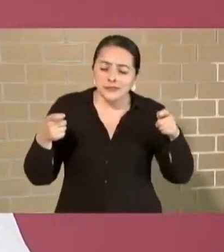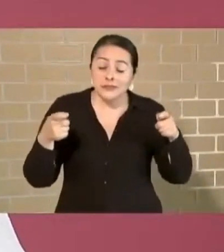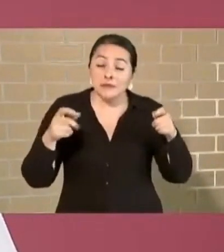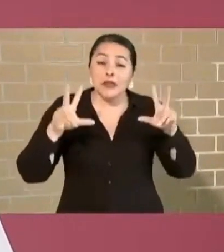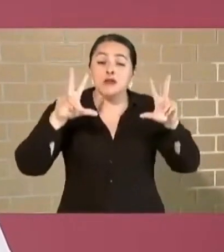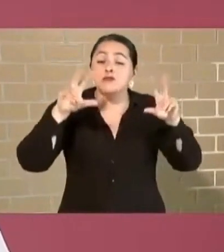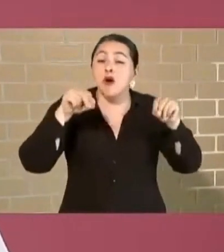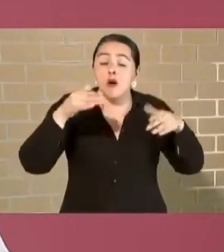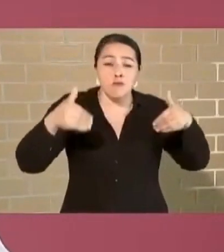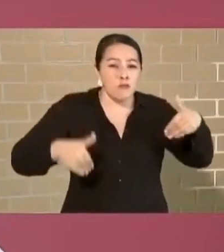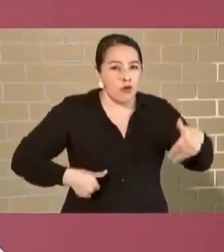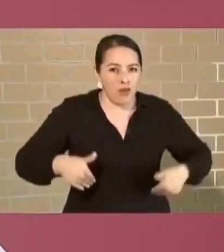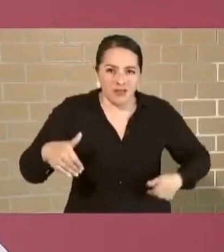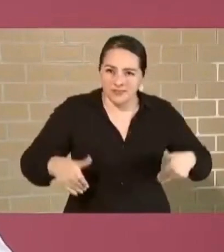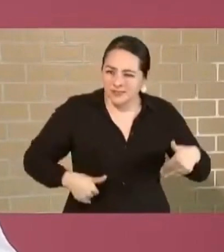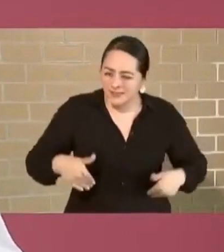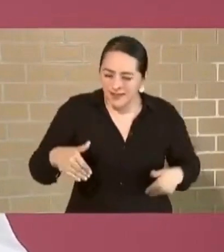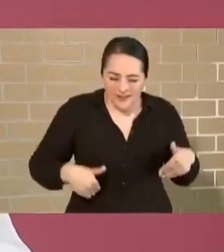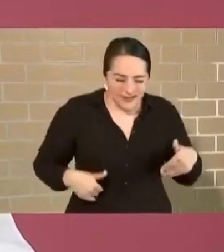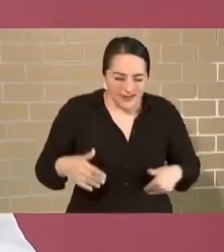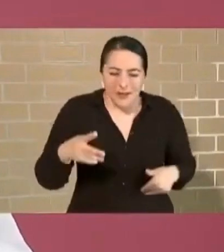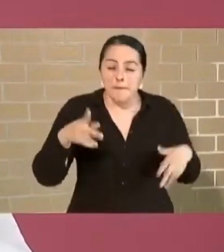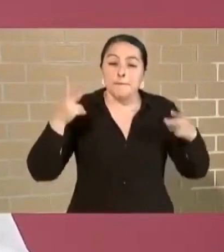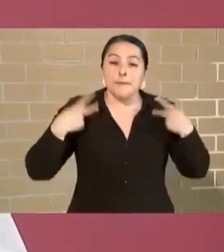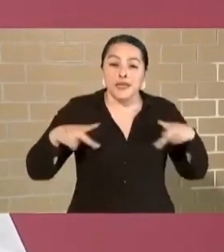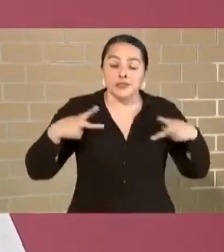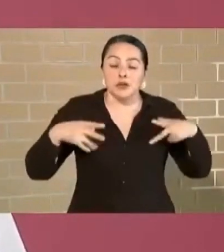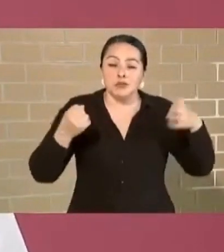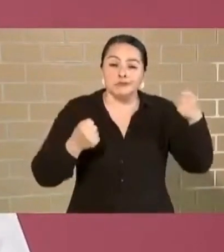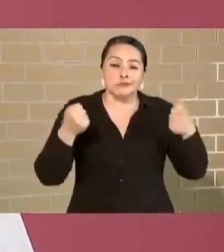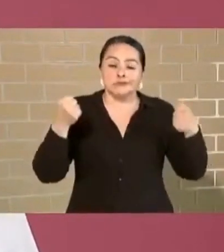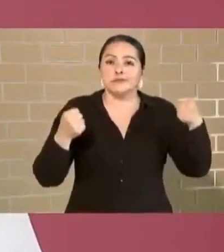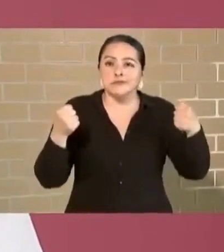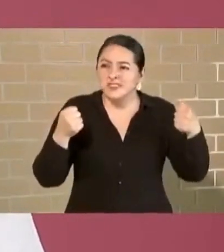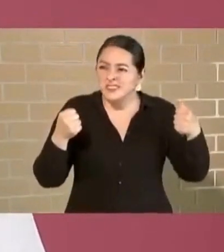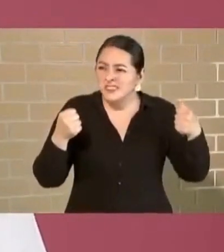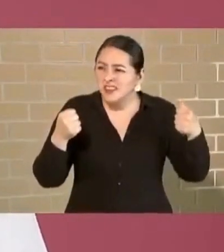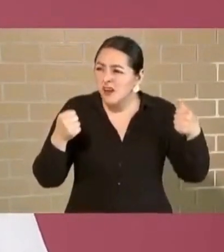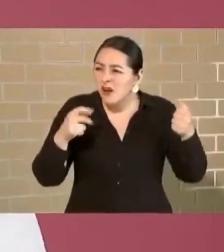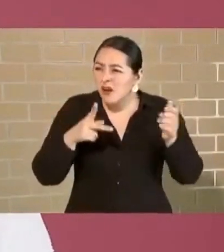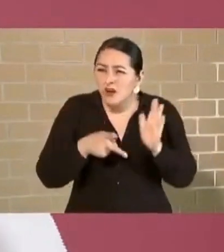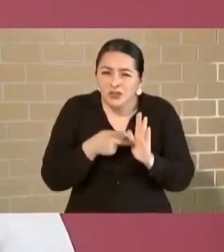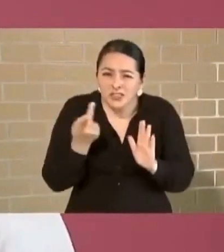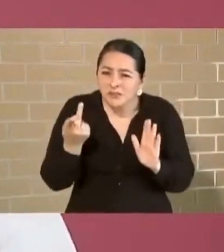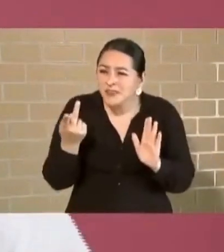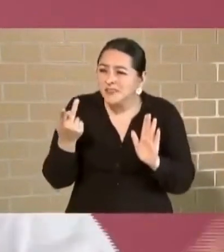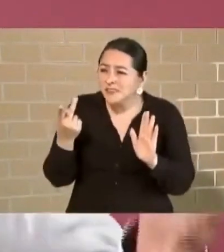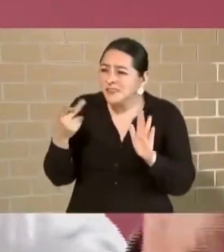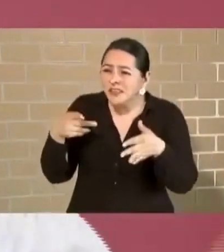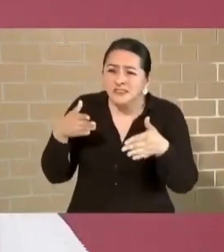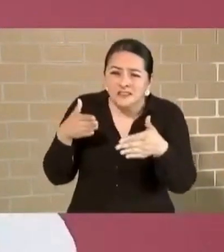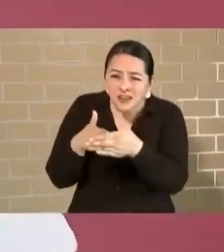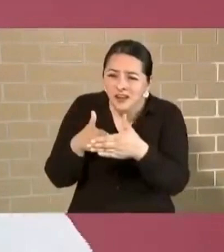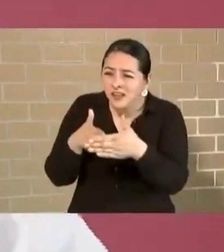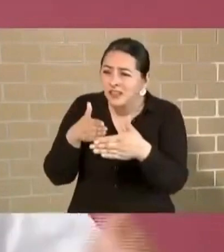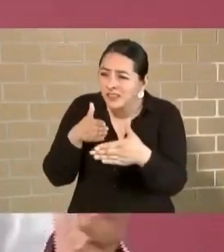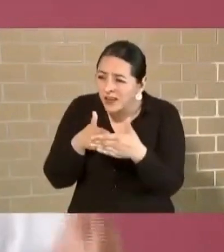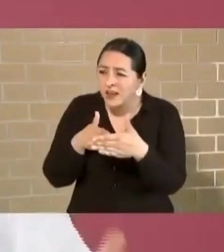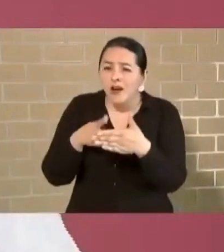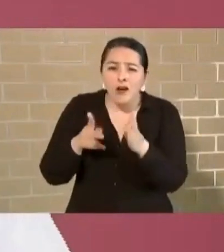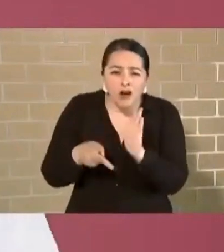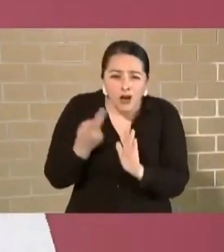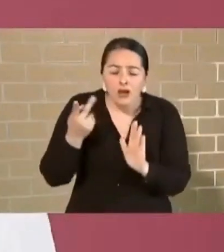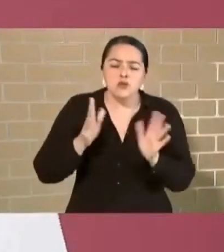molestias. Pero que ya se vaya pensando de que se va a hacer esta obra. Vamos